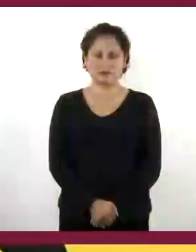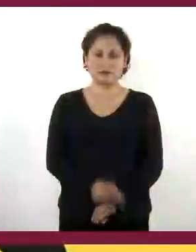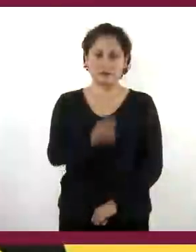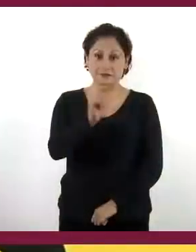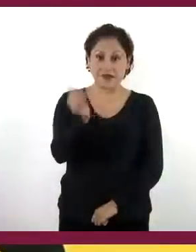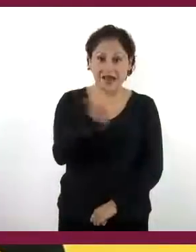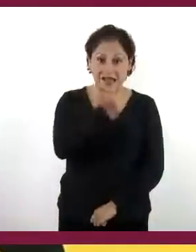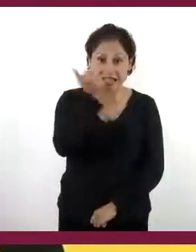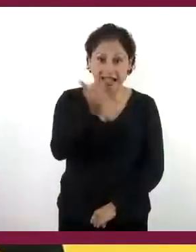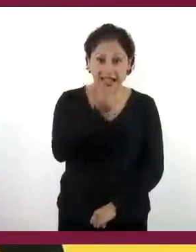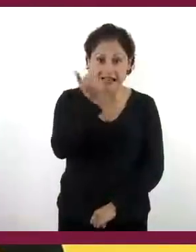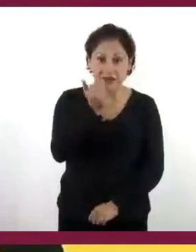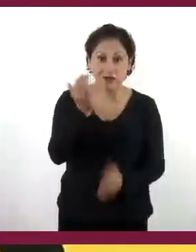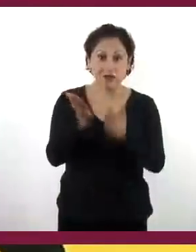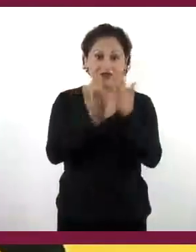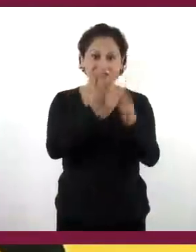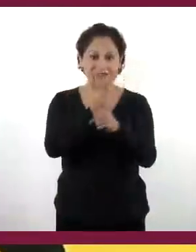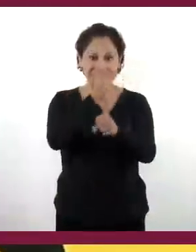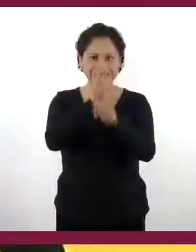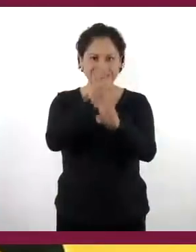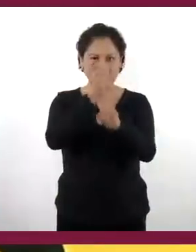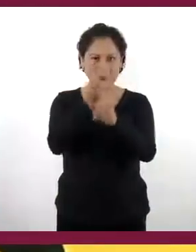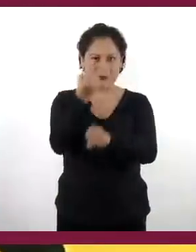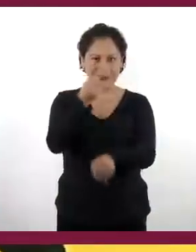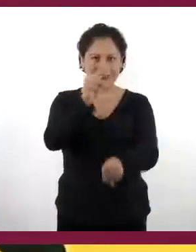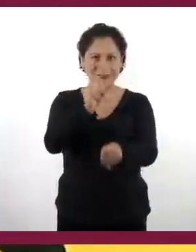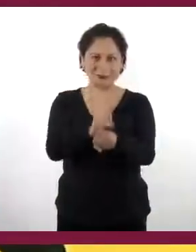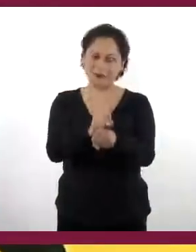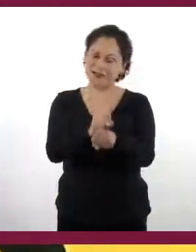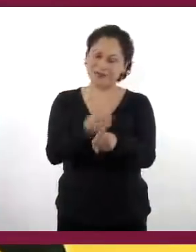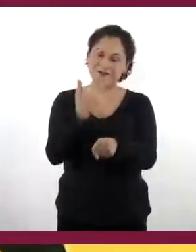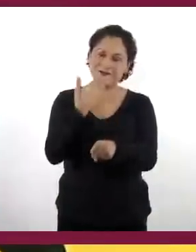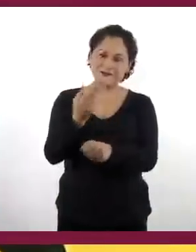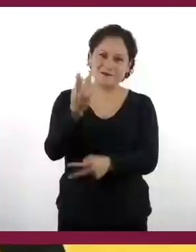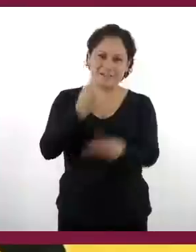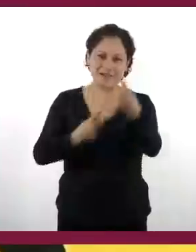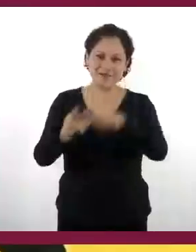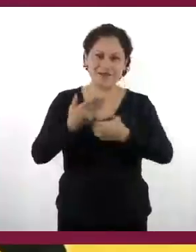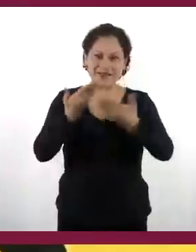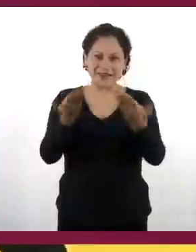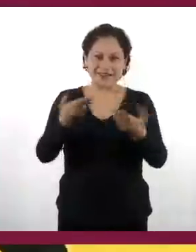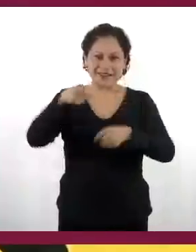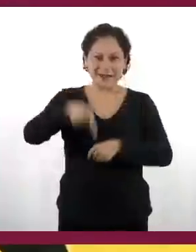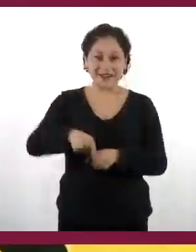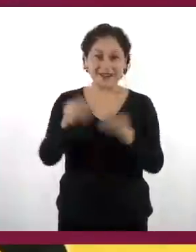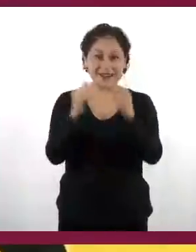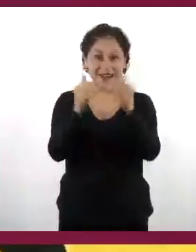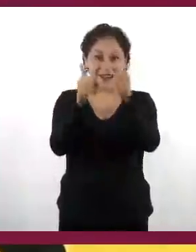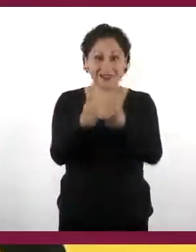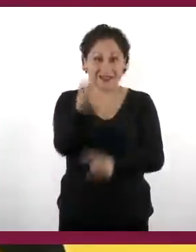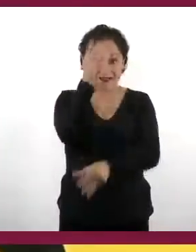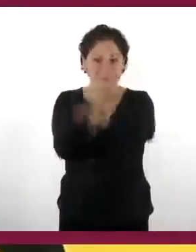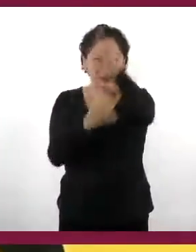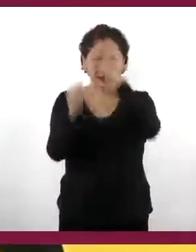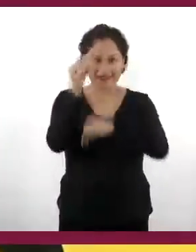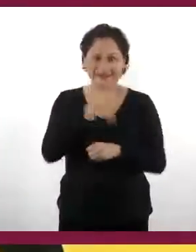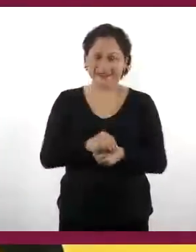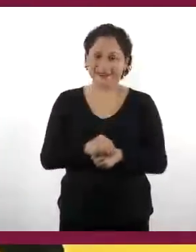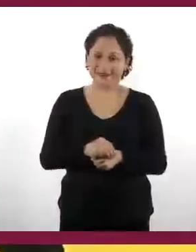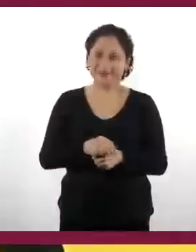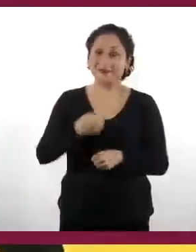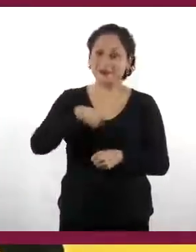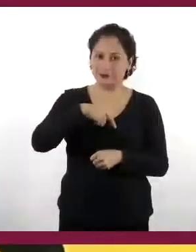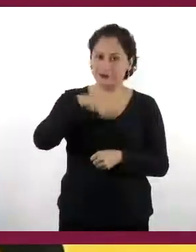¡Estudiantes de segundo grado de secundaria! Es un gusto darles la bienvenida nuevamente a Aprende en Casa y saber que